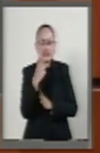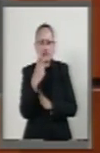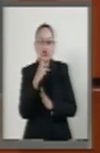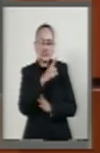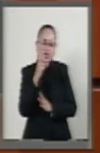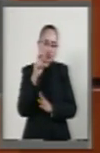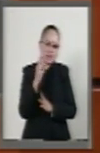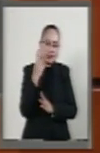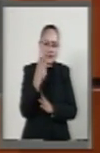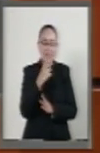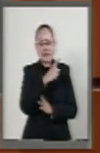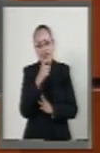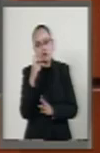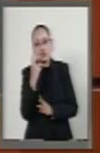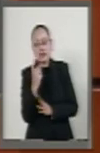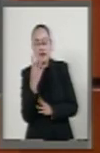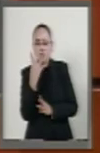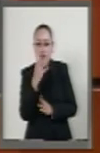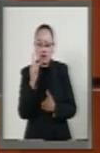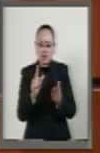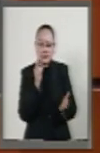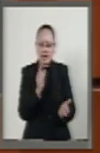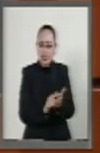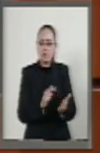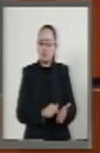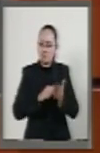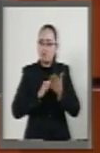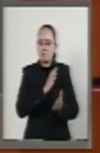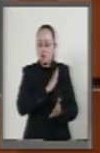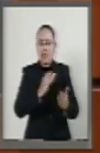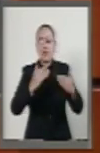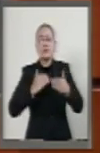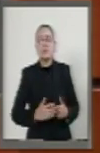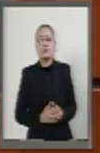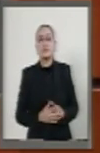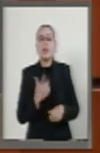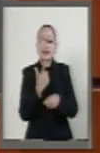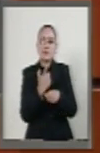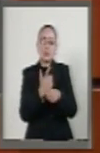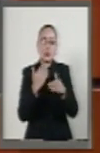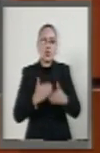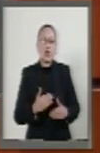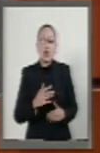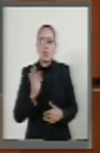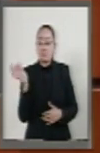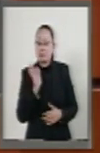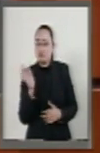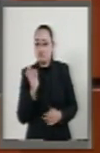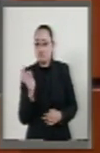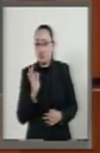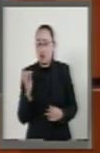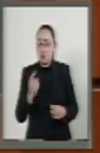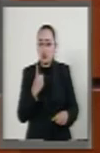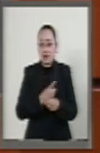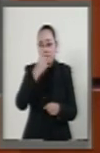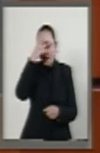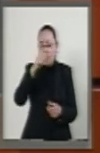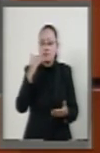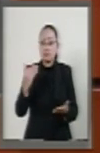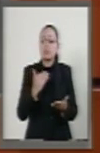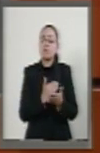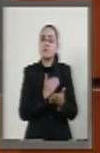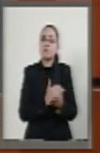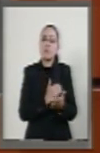133 y 134 de esta ley. Y séptimo, la posibilidad de constituir